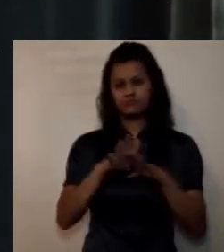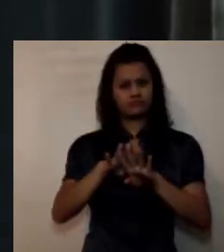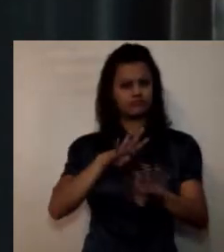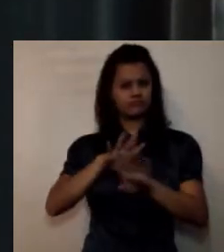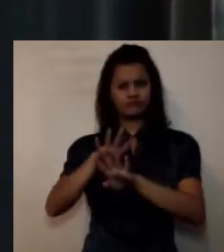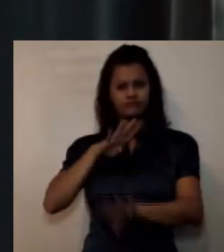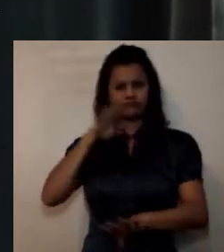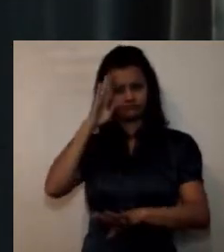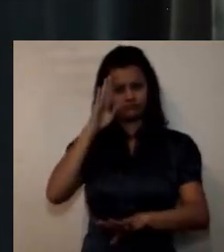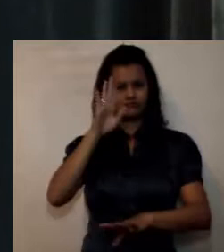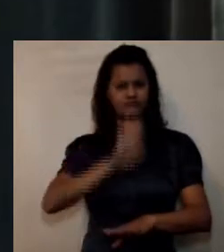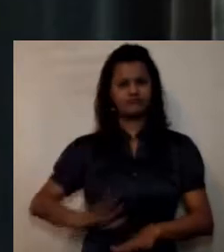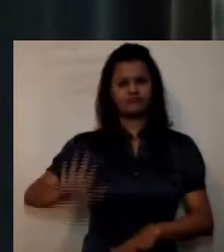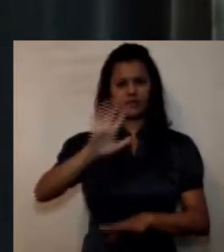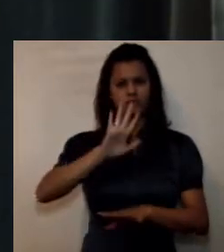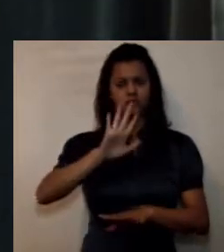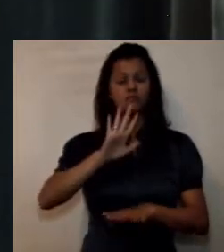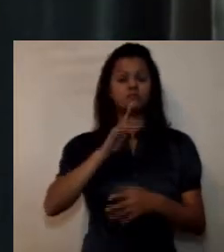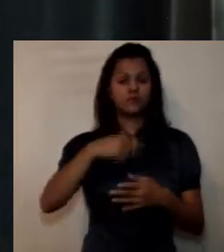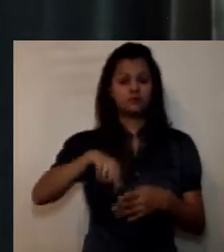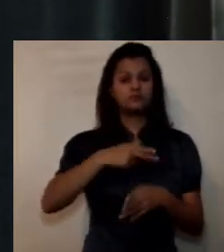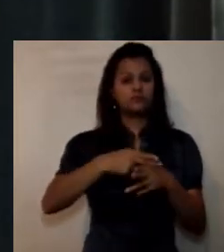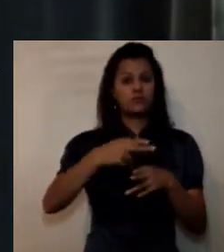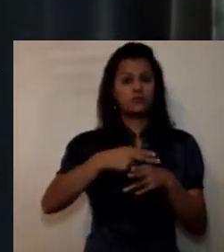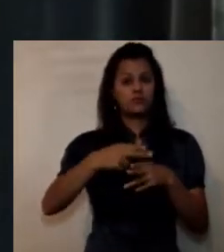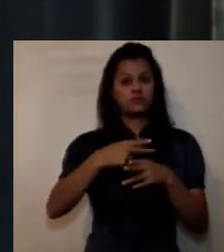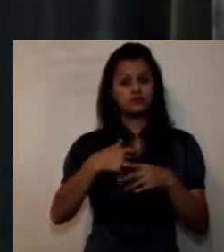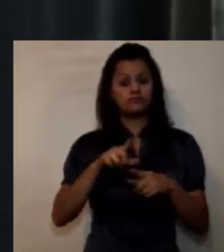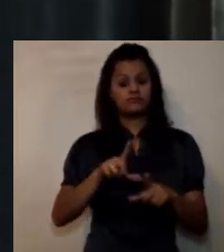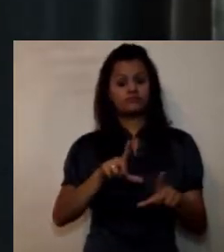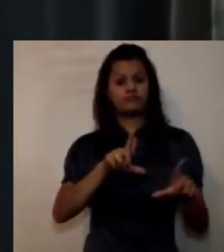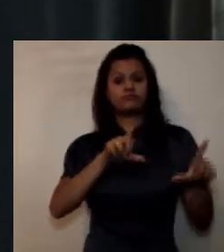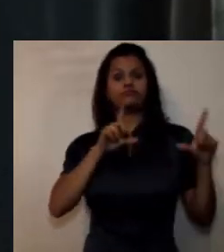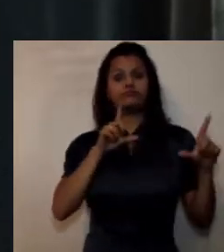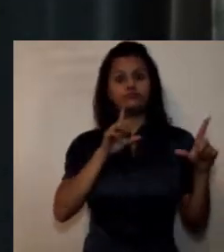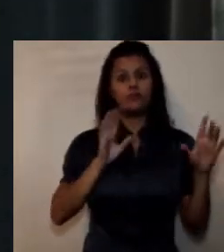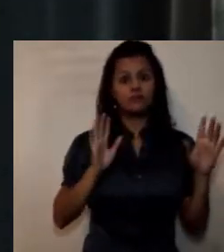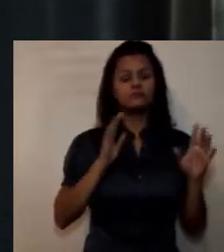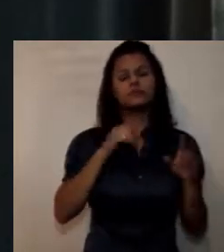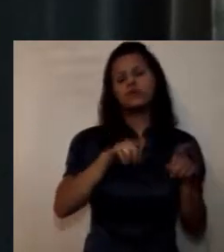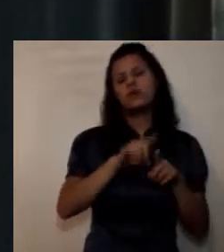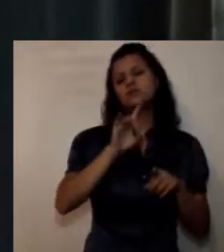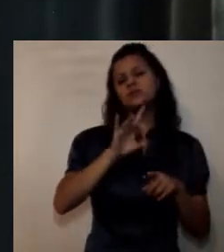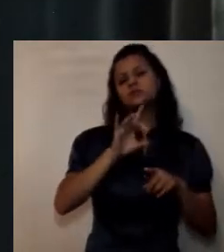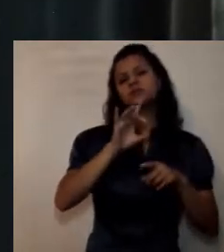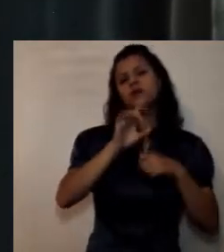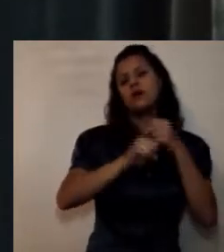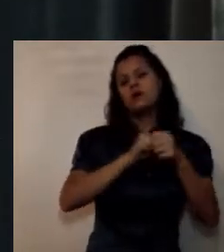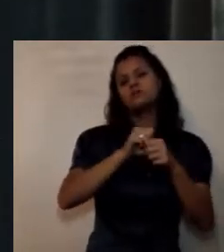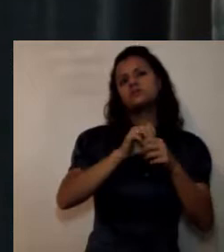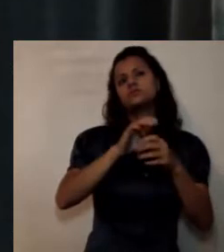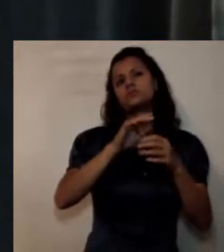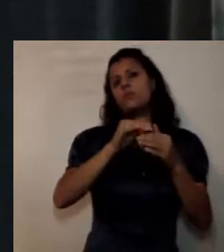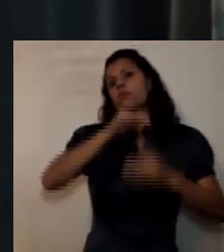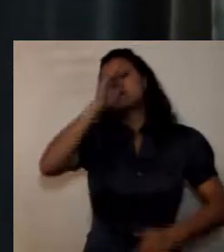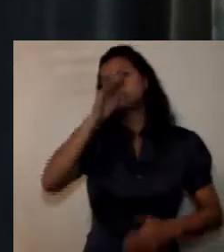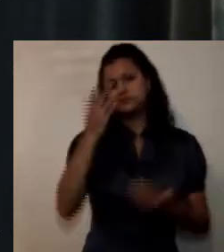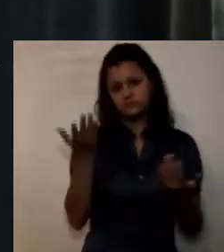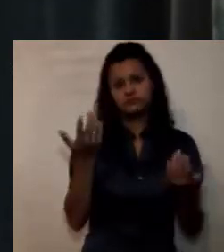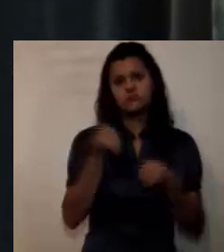próximos a licenciarse es decir soldados que llevan 15 o más años de servicio que están próximos a